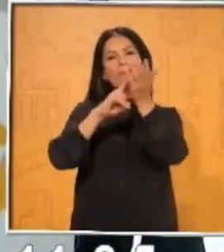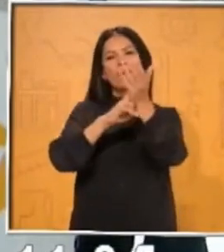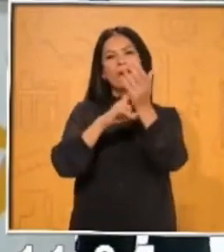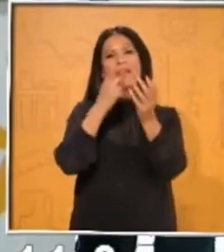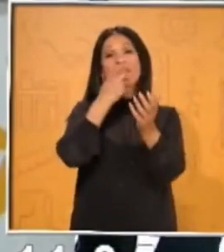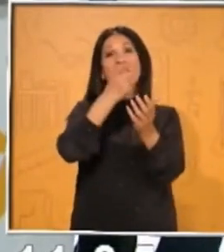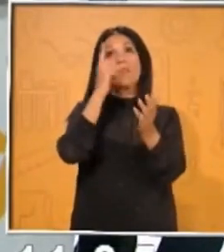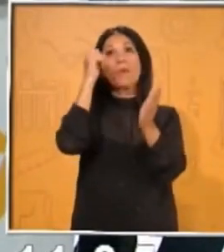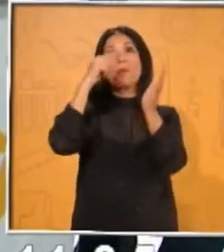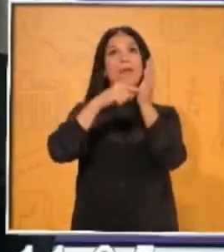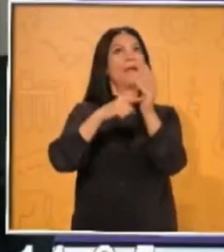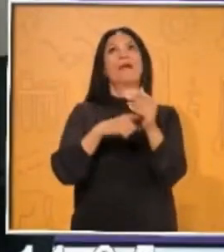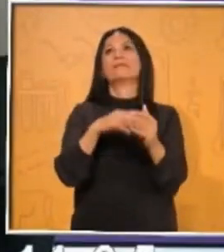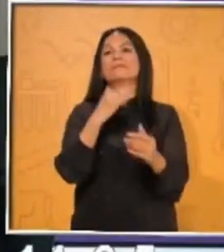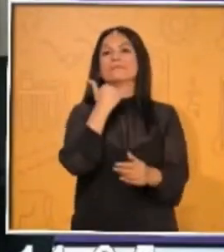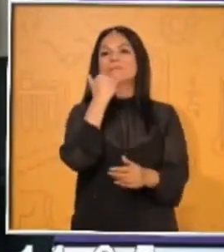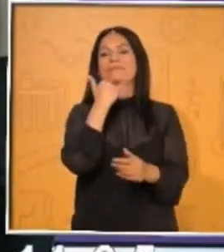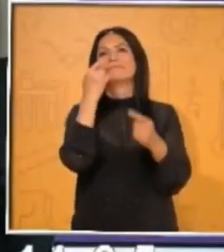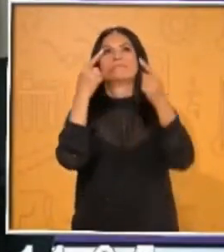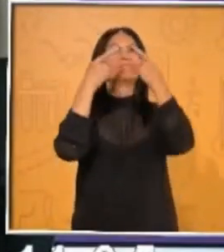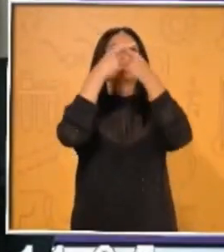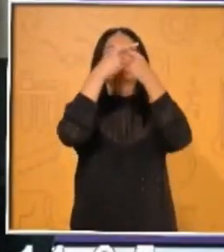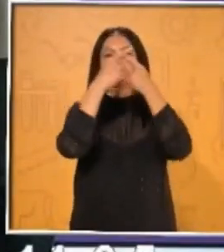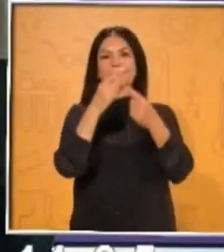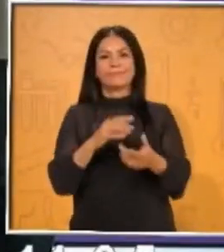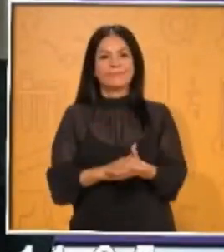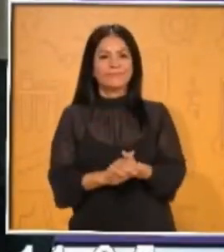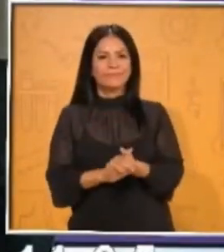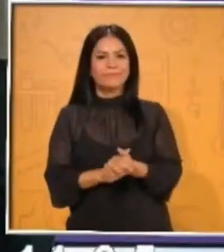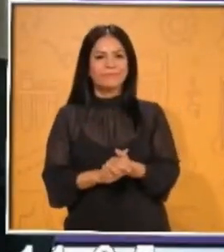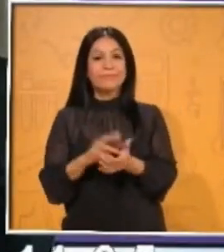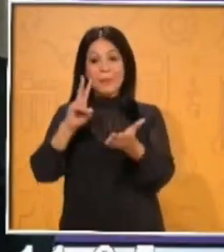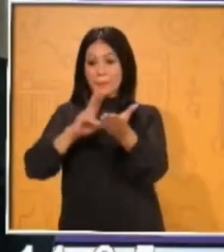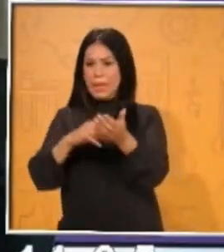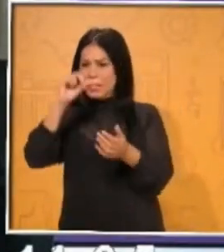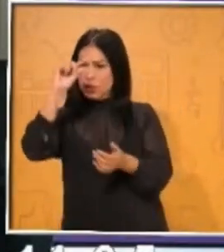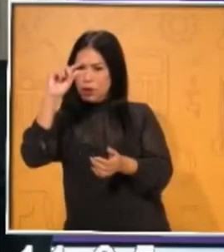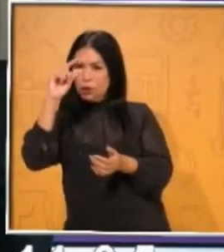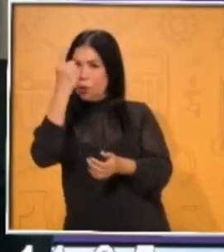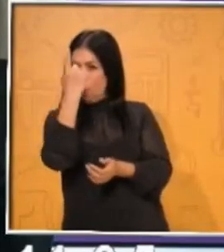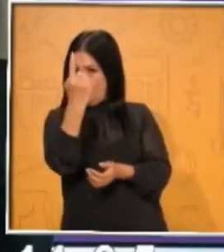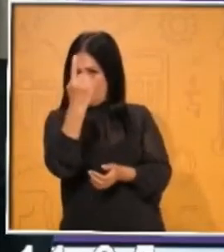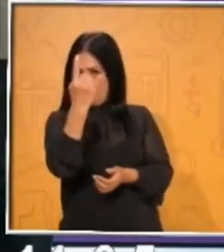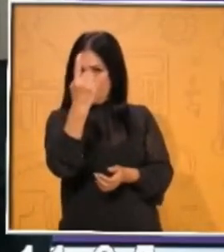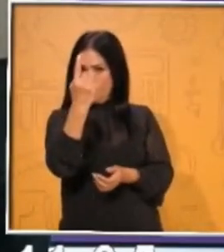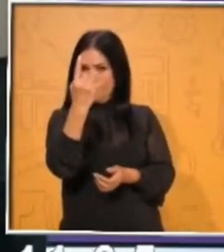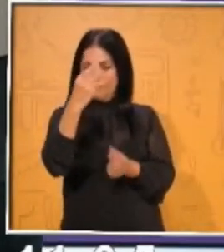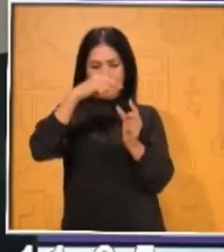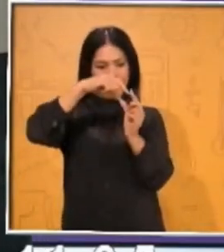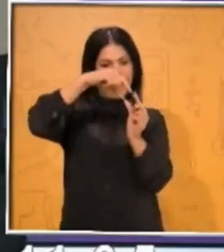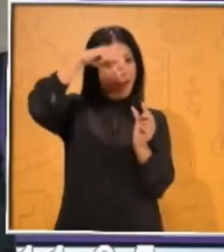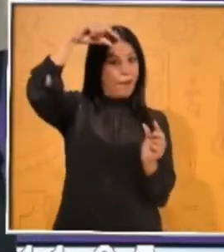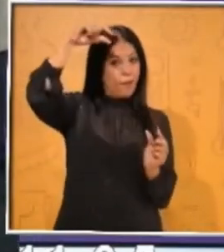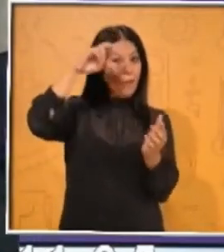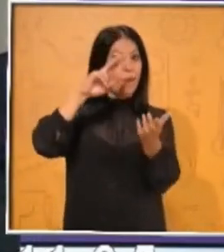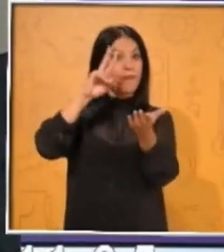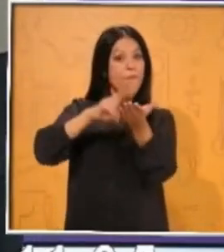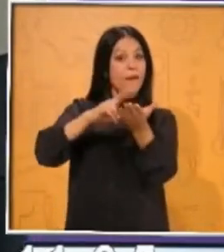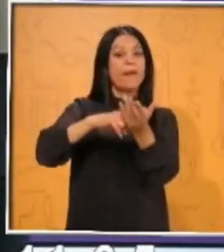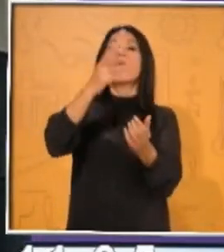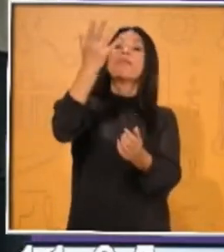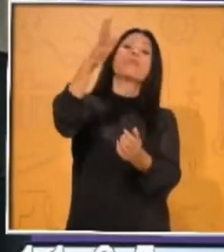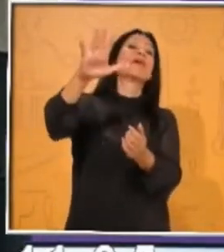¿Esos valen un punto? Un punto. ¿Diez puntos? ¿Diez puntos? cien. Y cien puntos. Y cien puntos, perfecto.